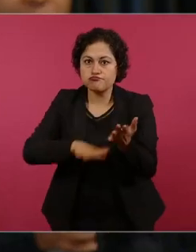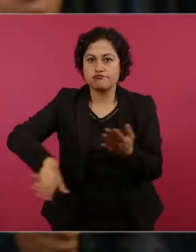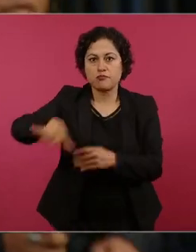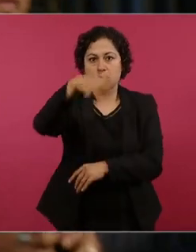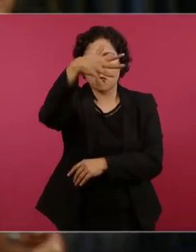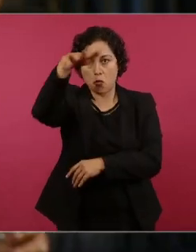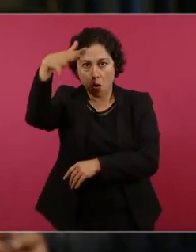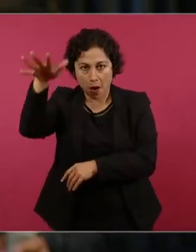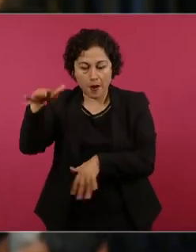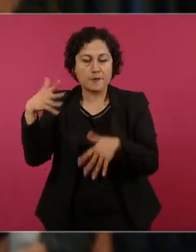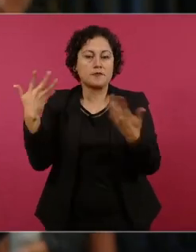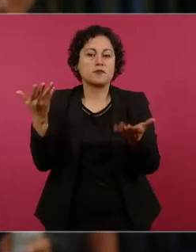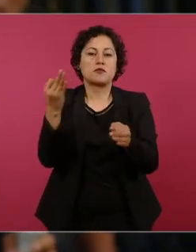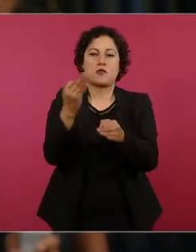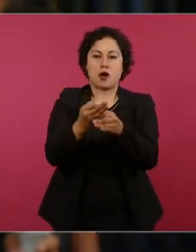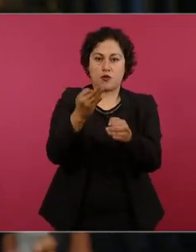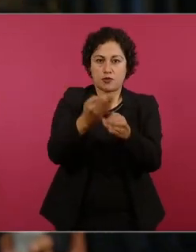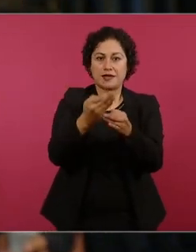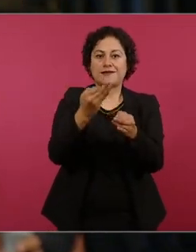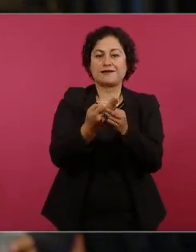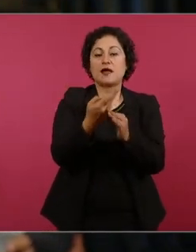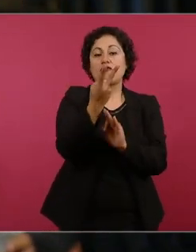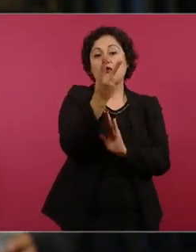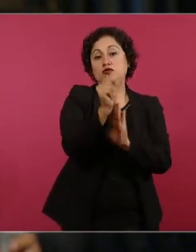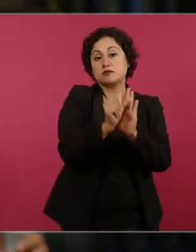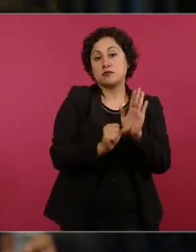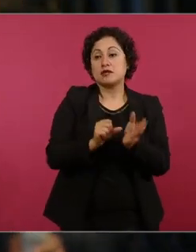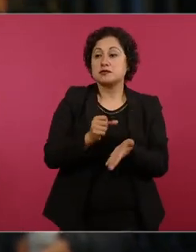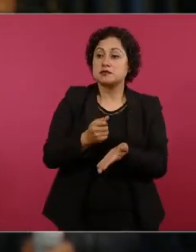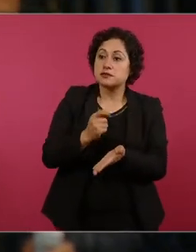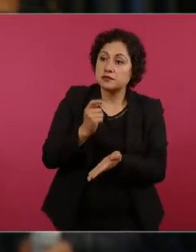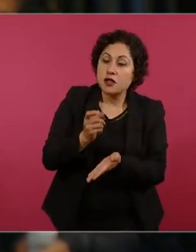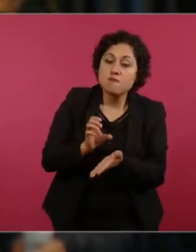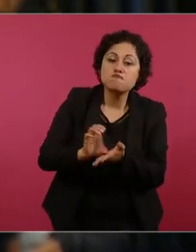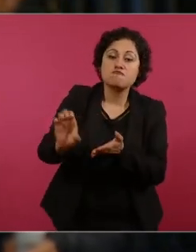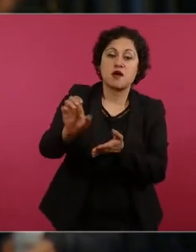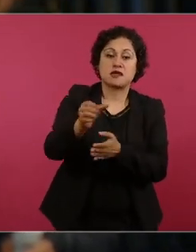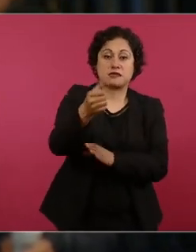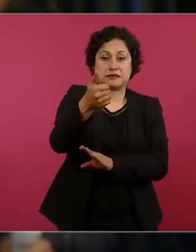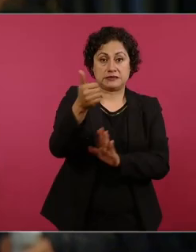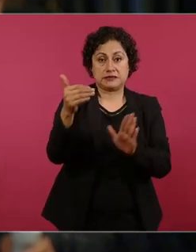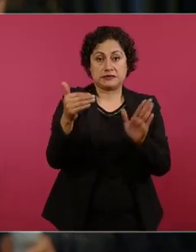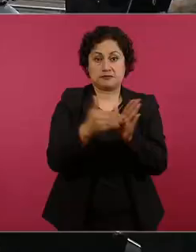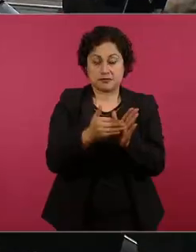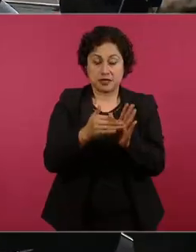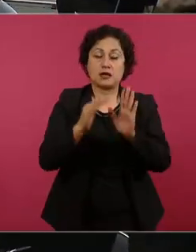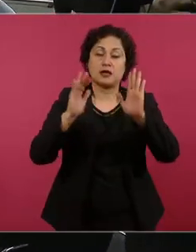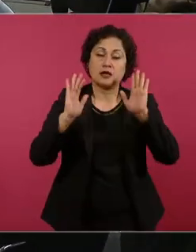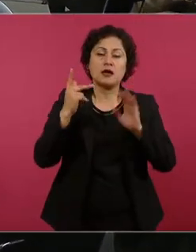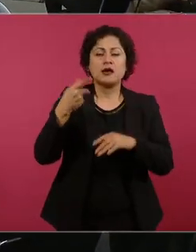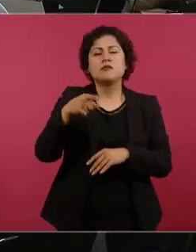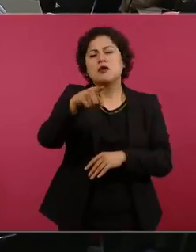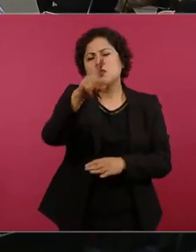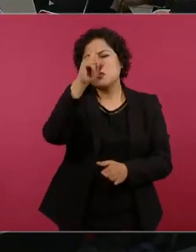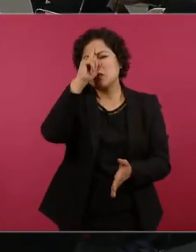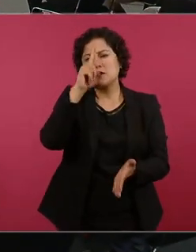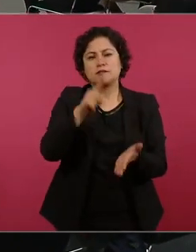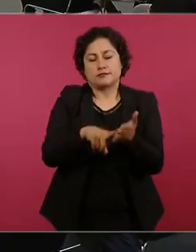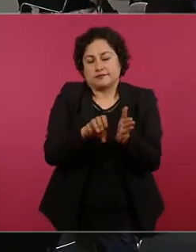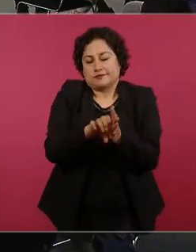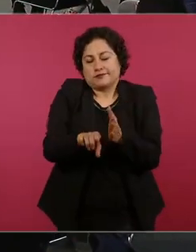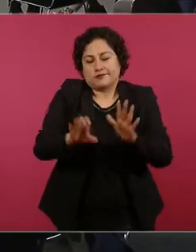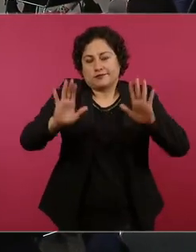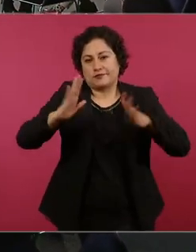seis mil pesos actualmente al bimestre es un tema importante pero imagínese que a una casa cualquier casa en Hermosillo